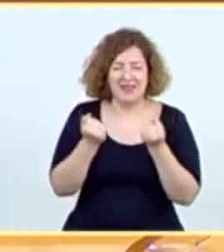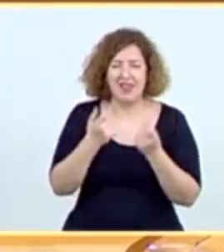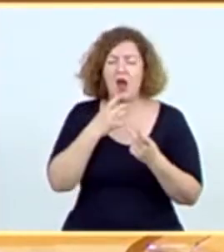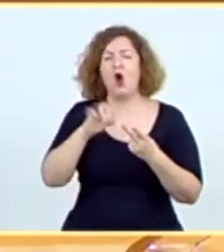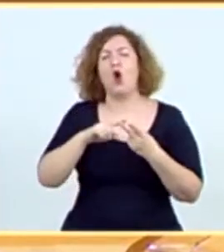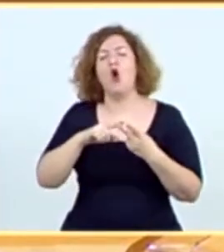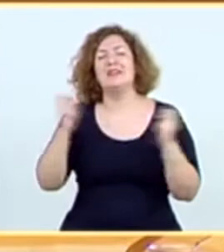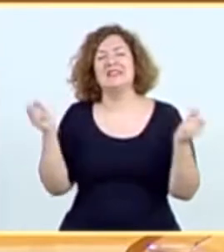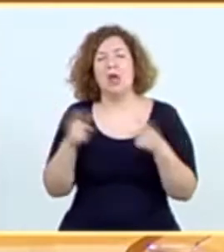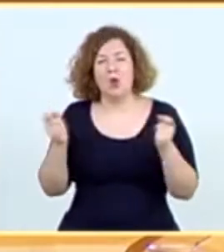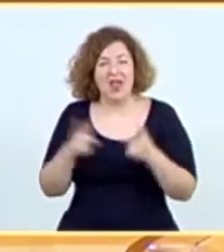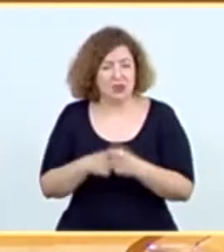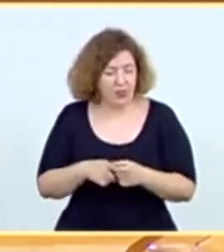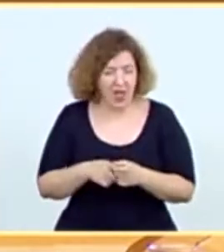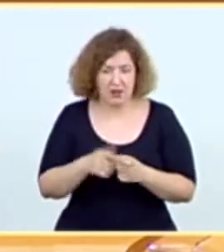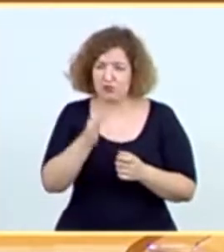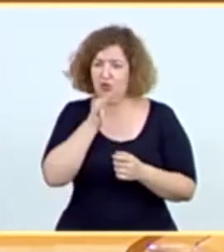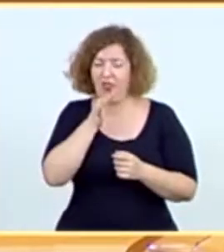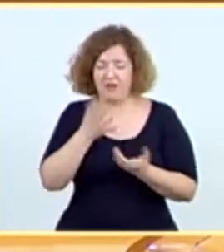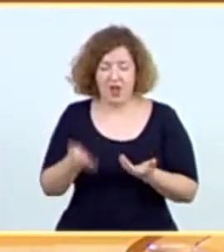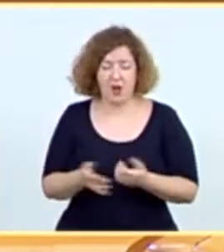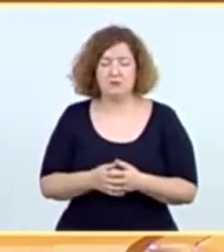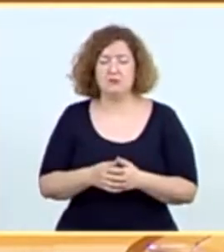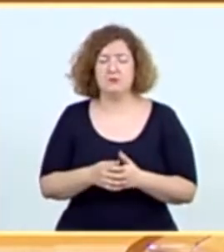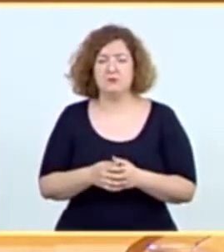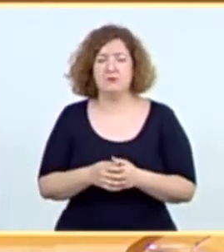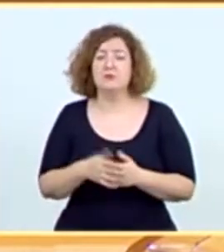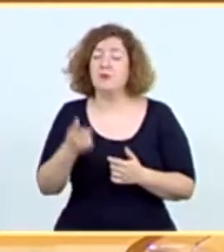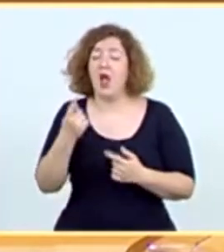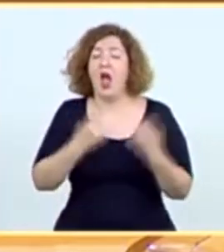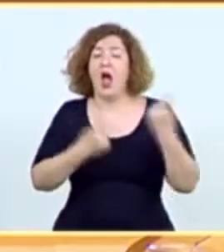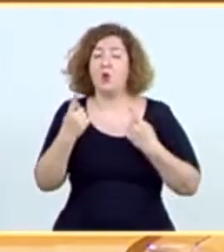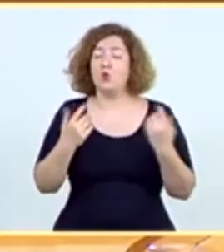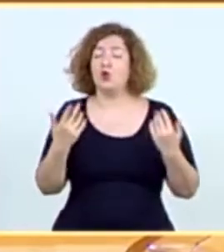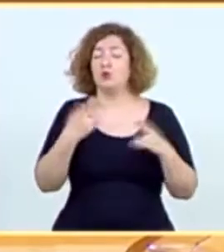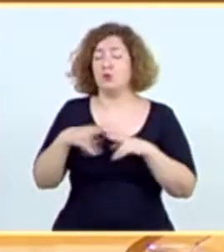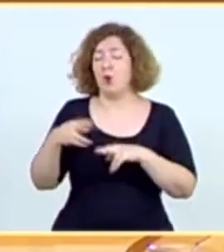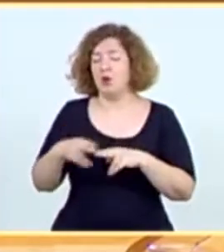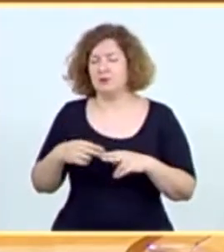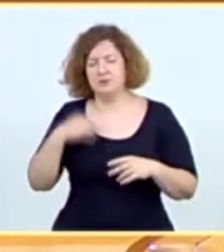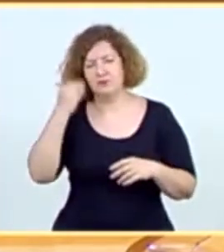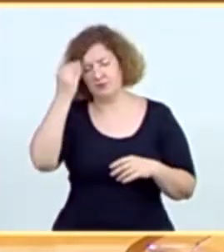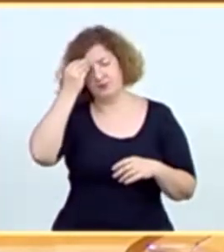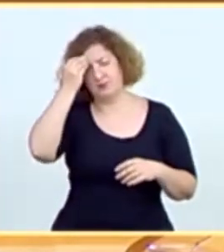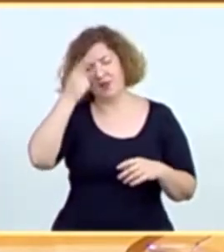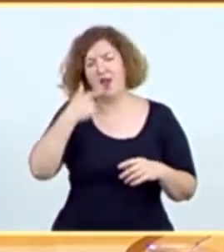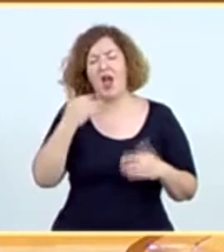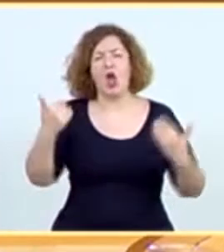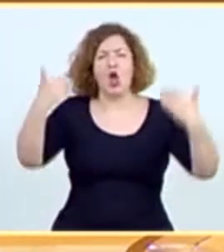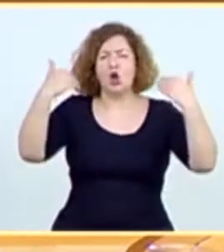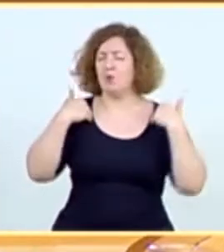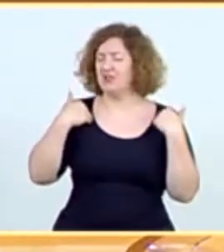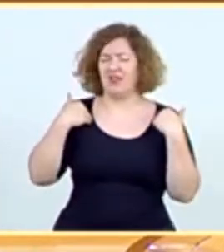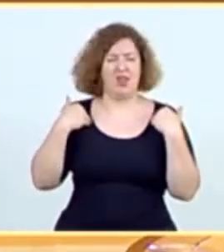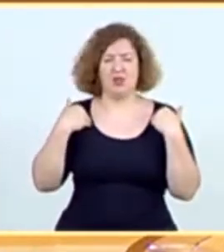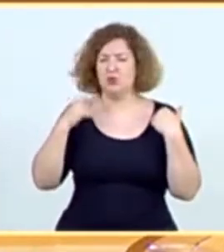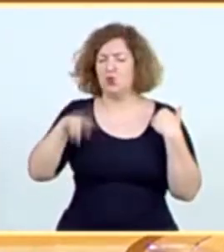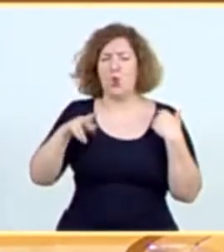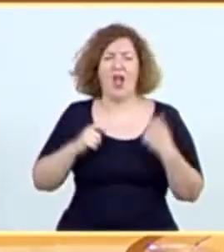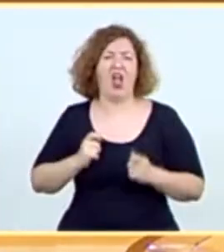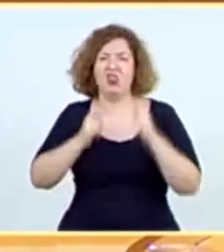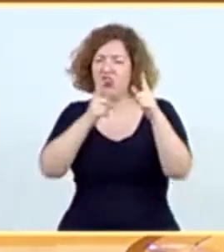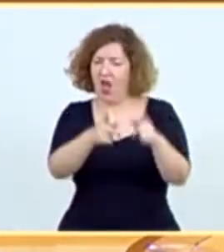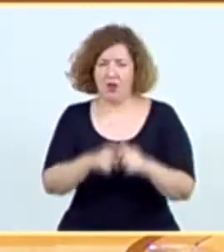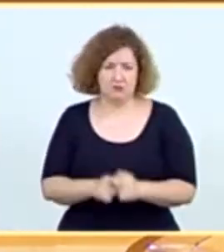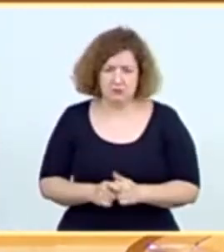o la seguridad social. Por parte de algunos responsables políticos, hemos tenido que escuchar que algunas competencias nunca van a ser transferidas.